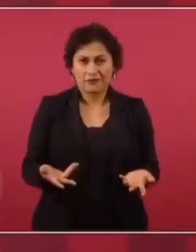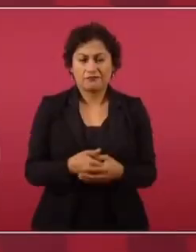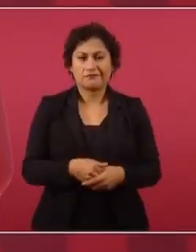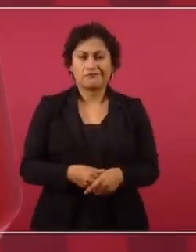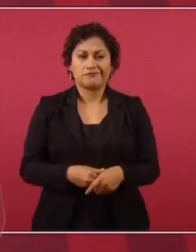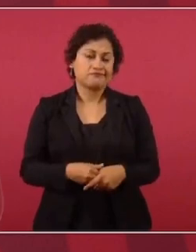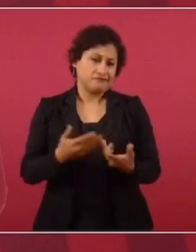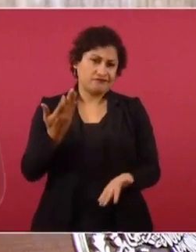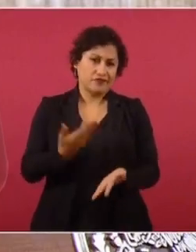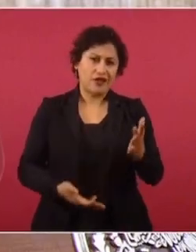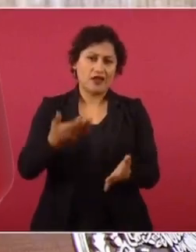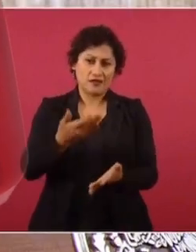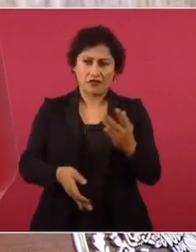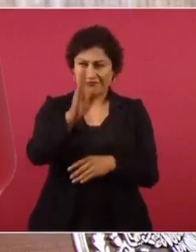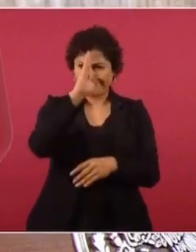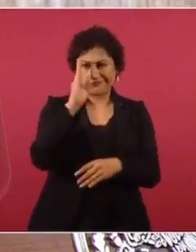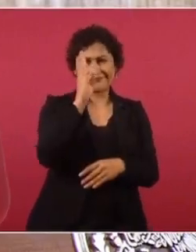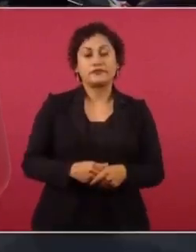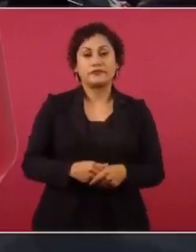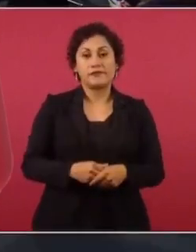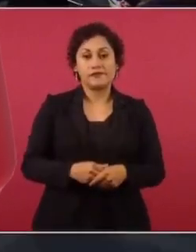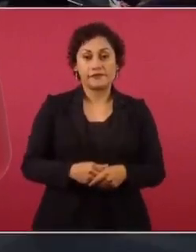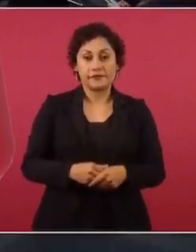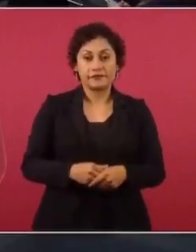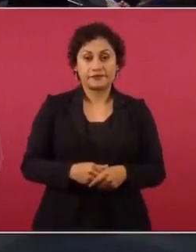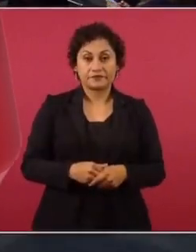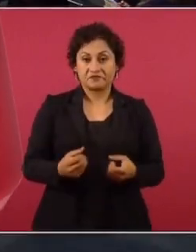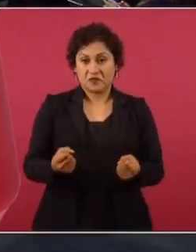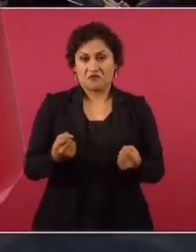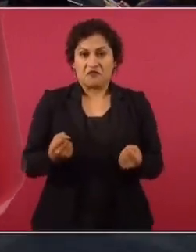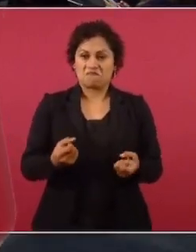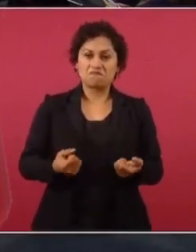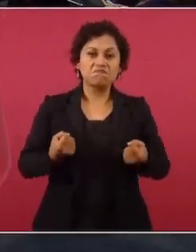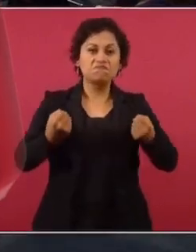gelatinoso, le falta más, con textura, aplomo.